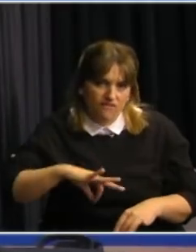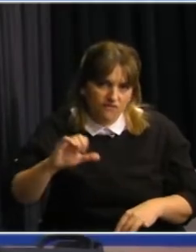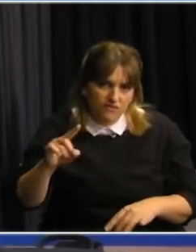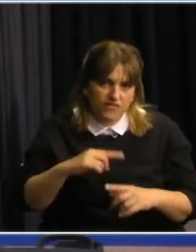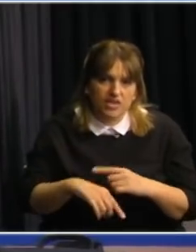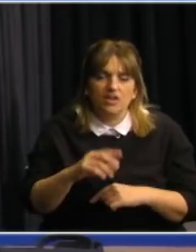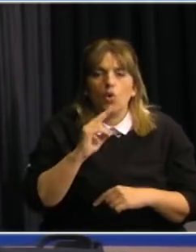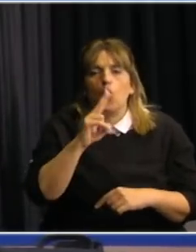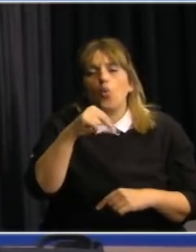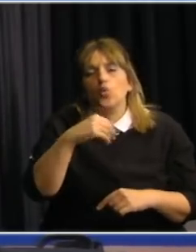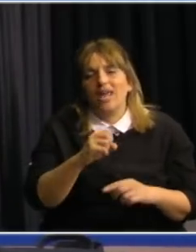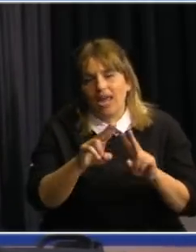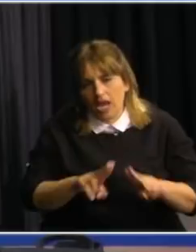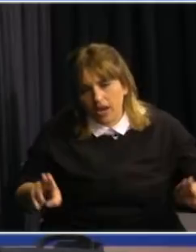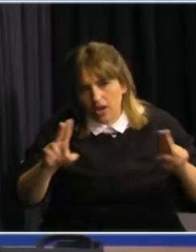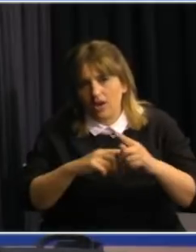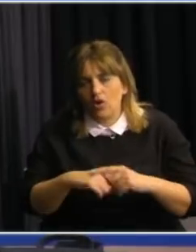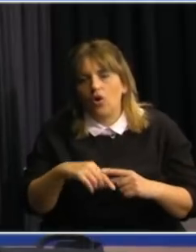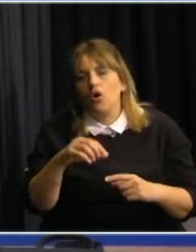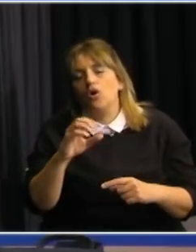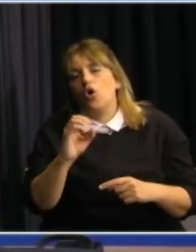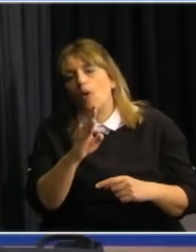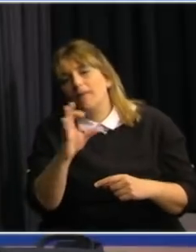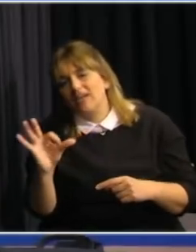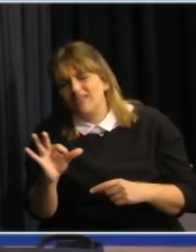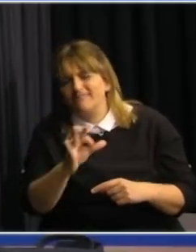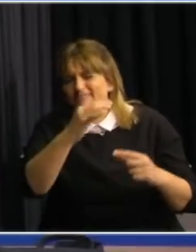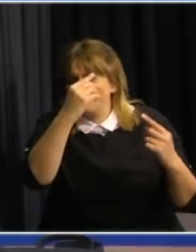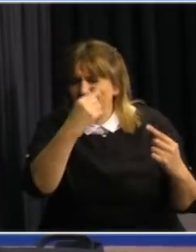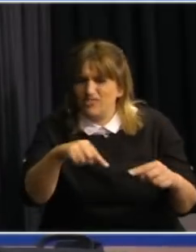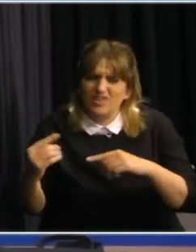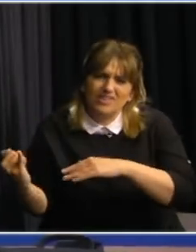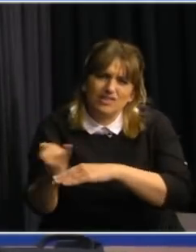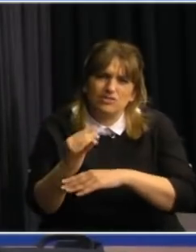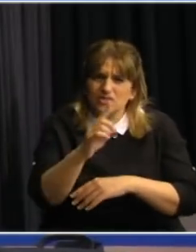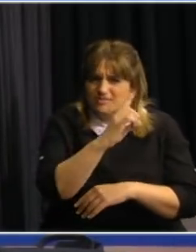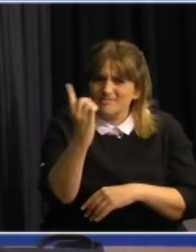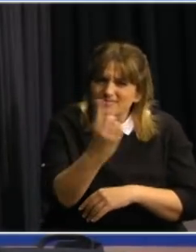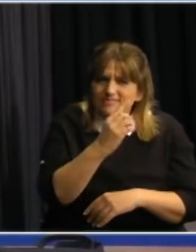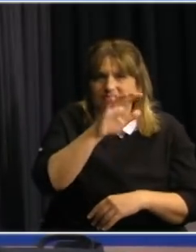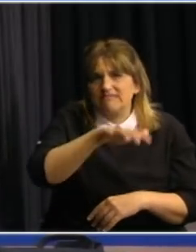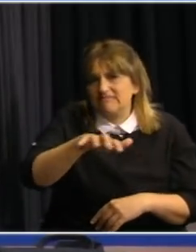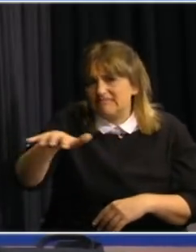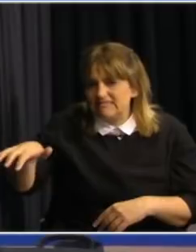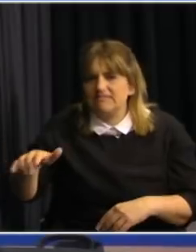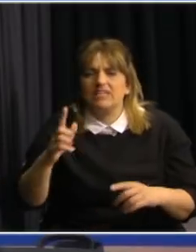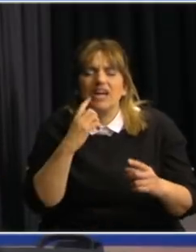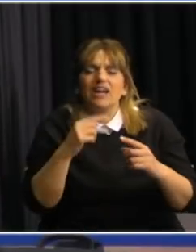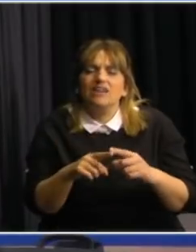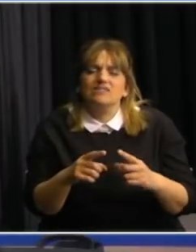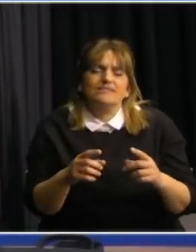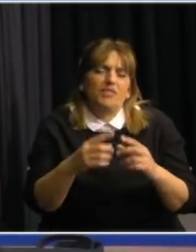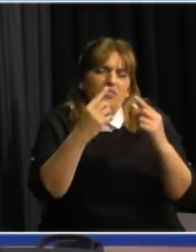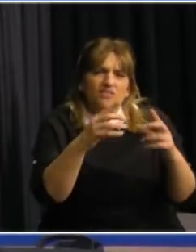OMS, la OPS, el International Network for Government and Science Advice, el International Science Council, es decir, un